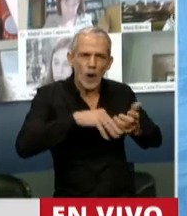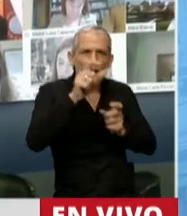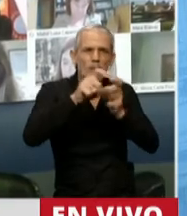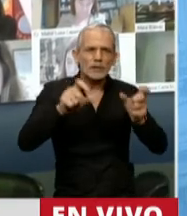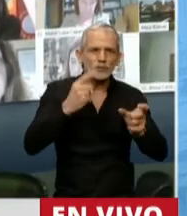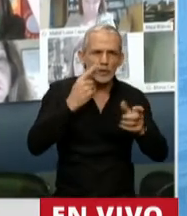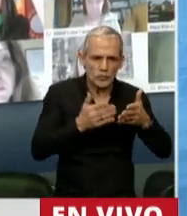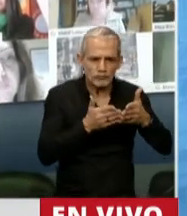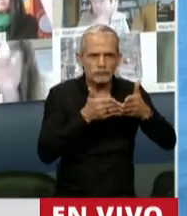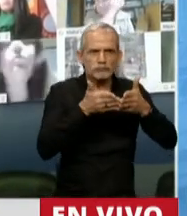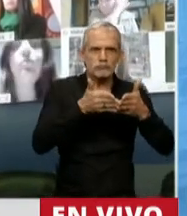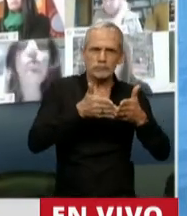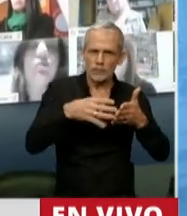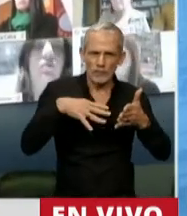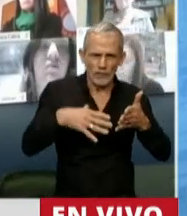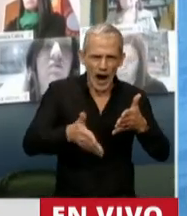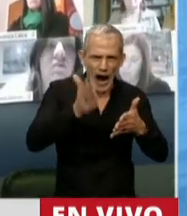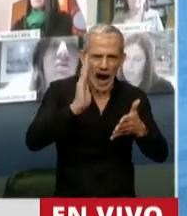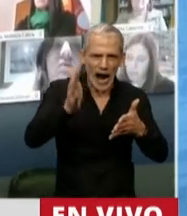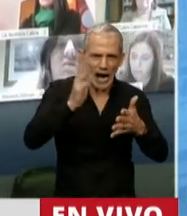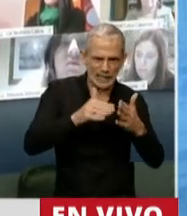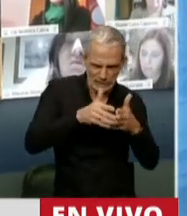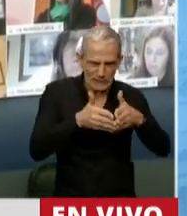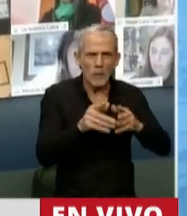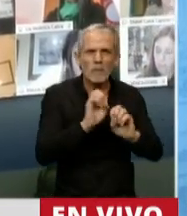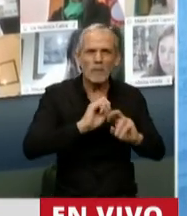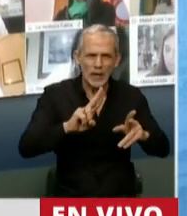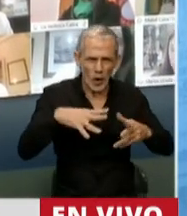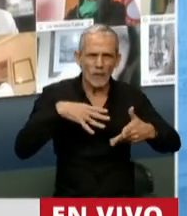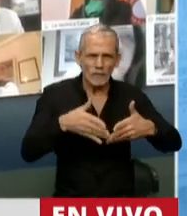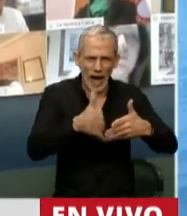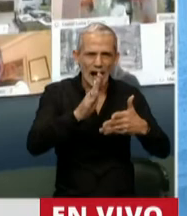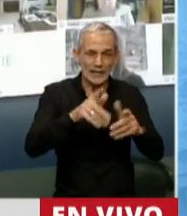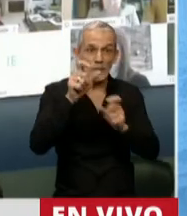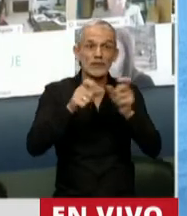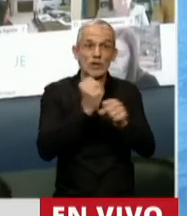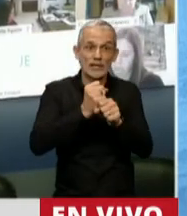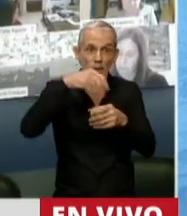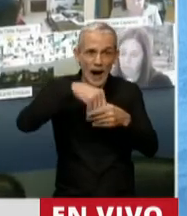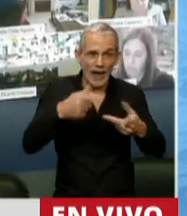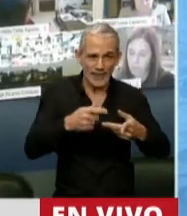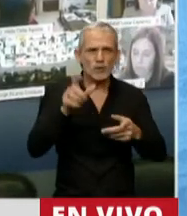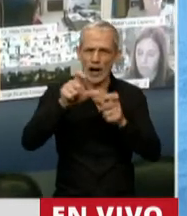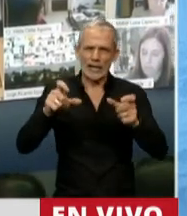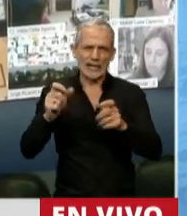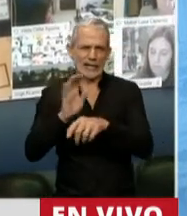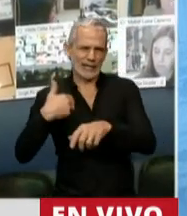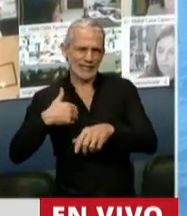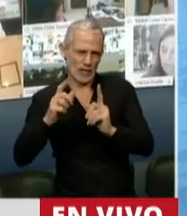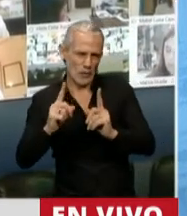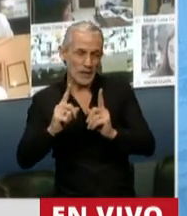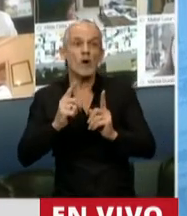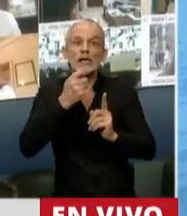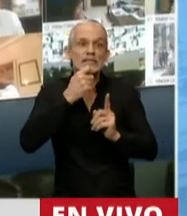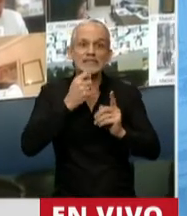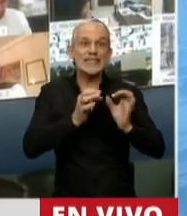intuyen que todavía el Opedor no ha llegado. La tripulación sabe que si no se pone rumbo a un puerto seguro, el